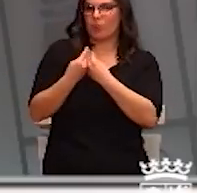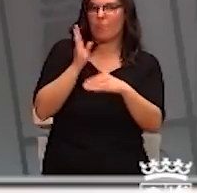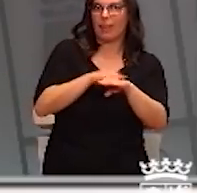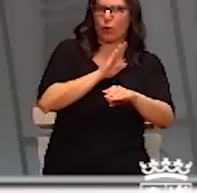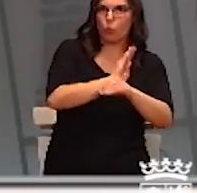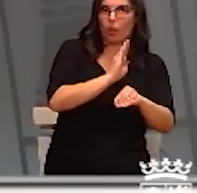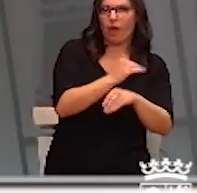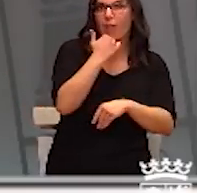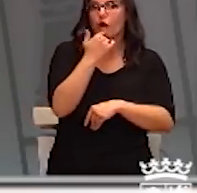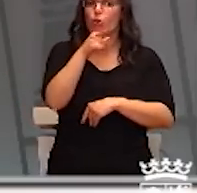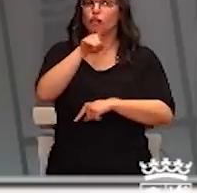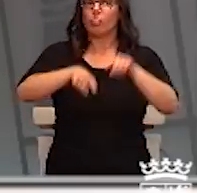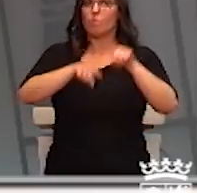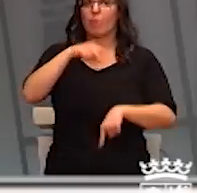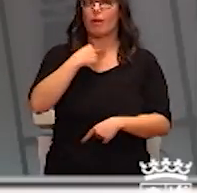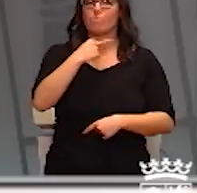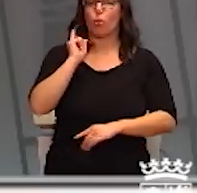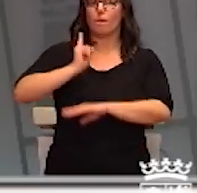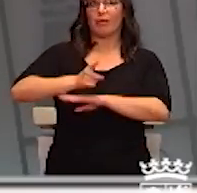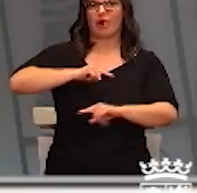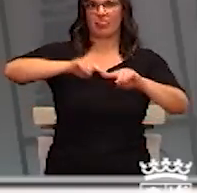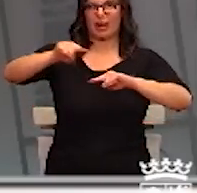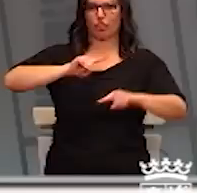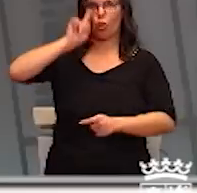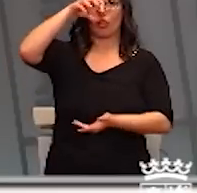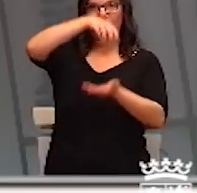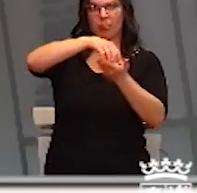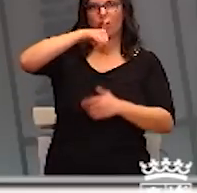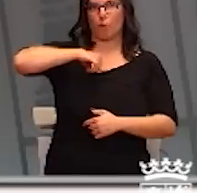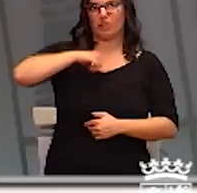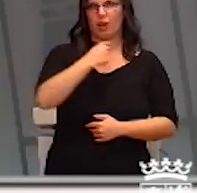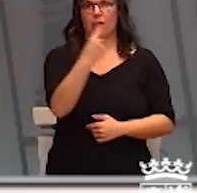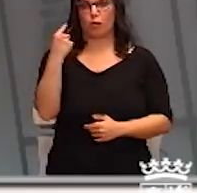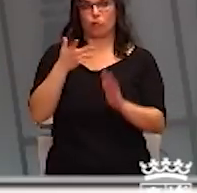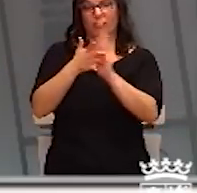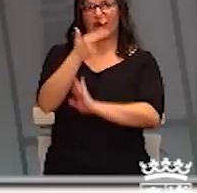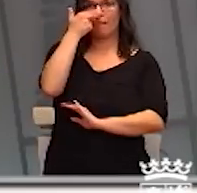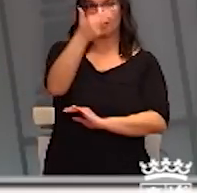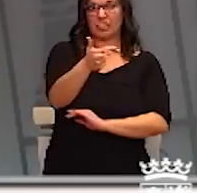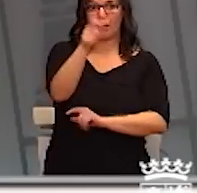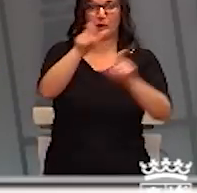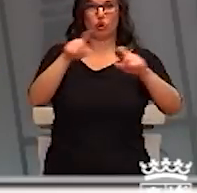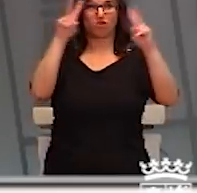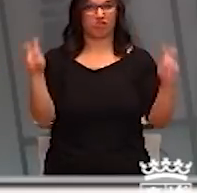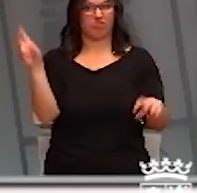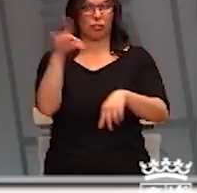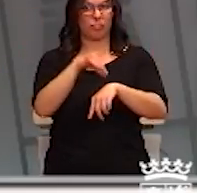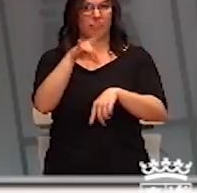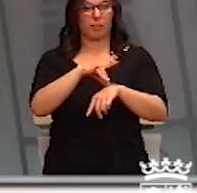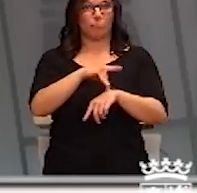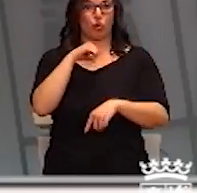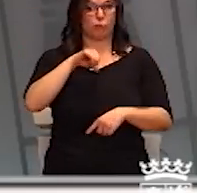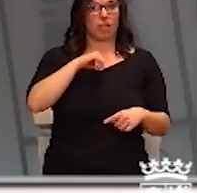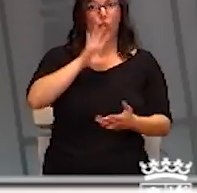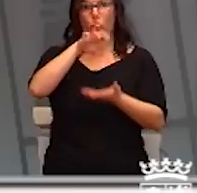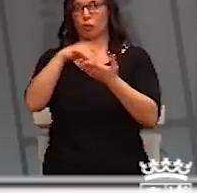adoptará la dirección del centro. Es decir, se restringen, se prohíben las visitas a hospitales y centros de